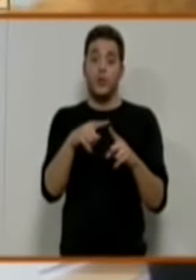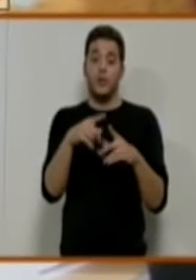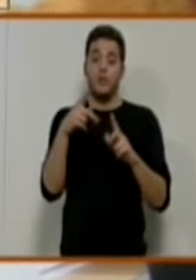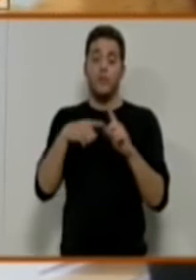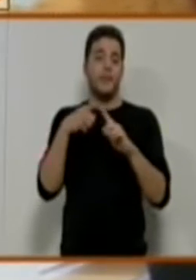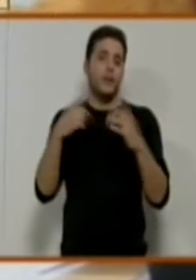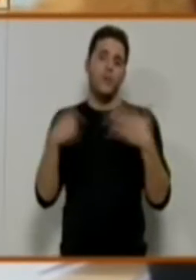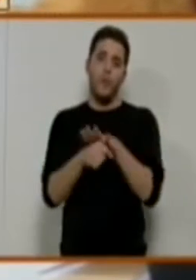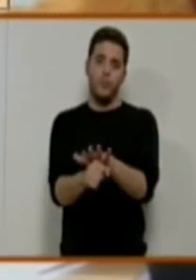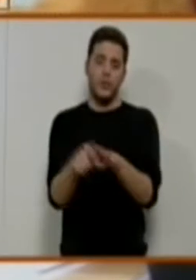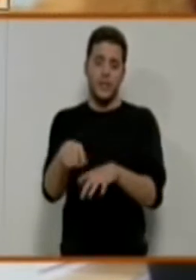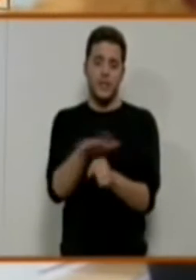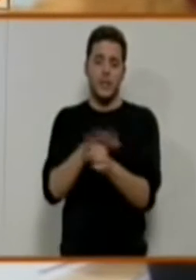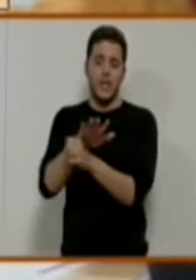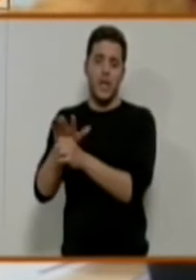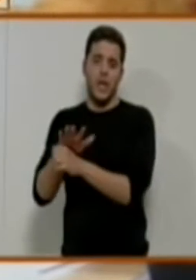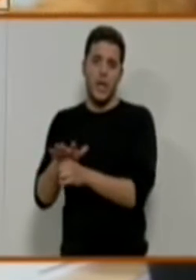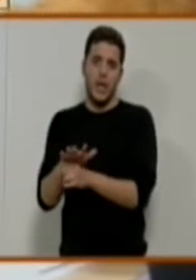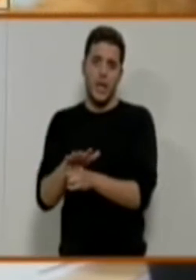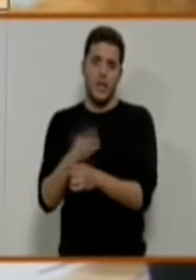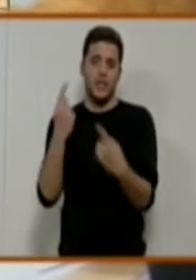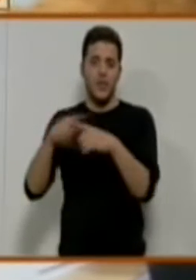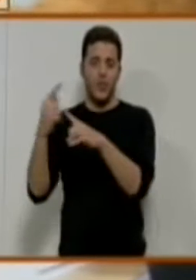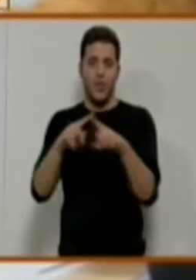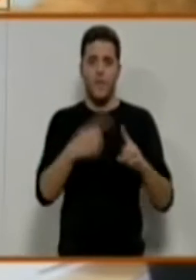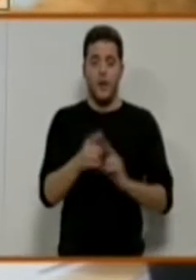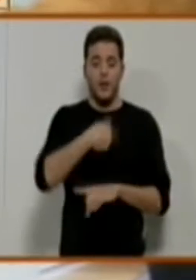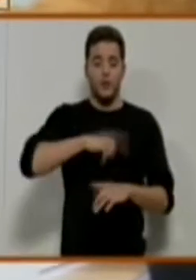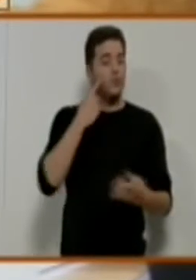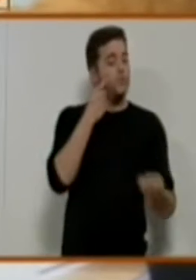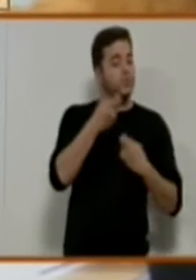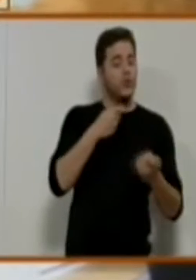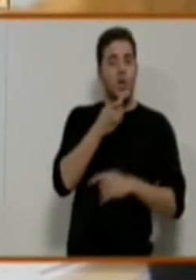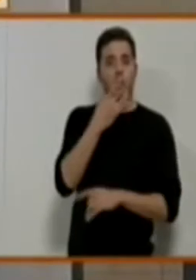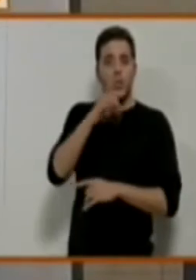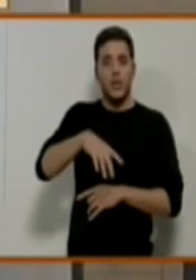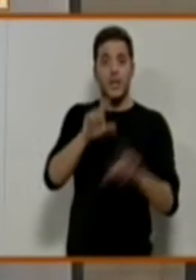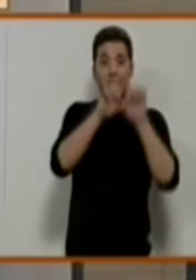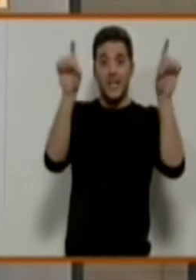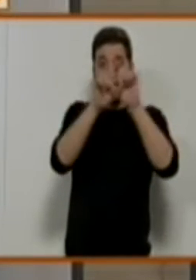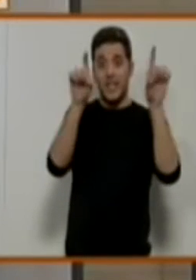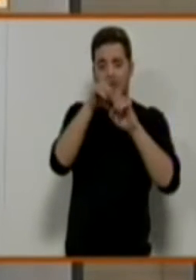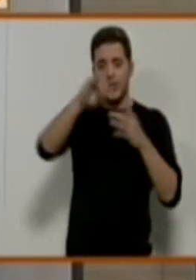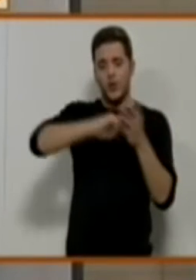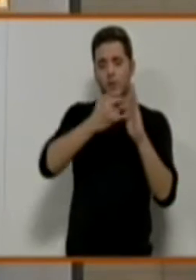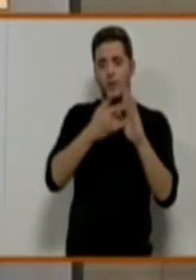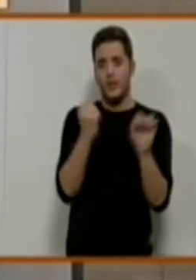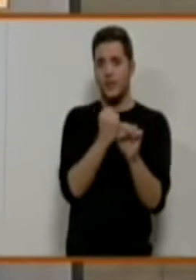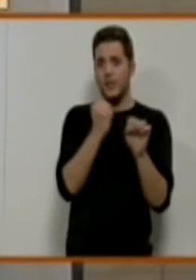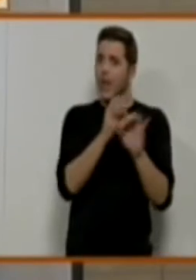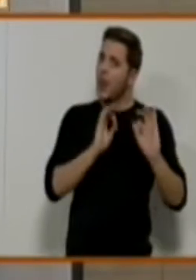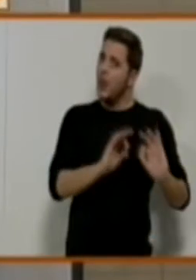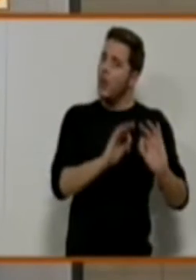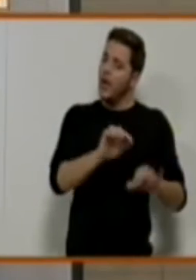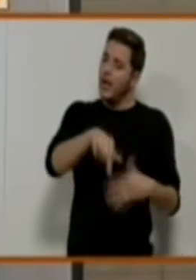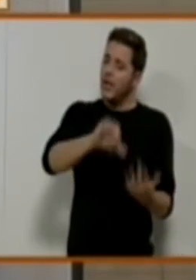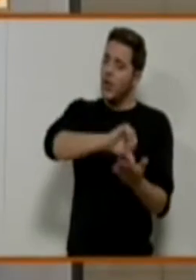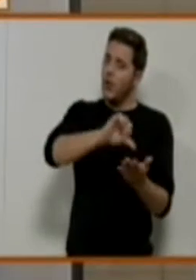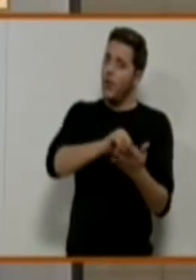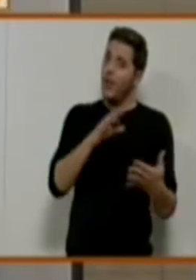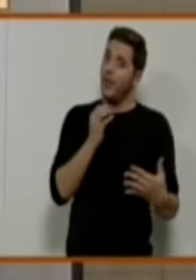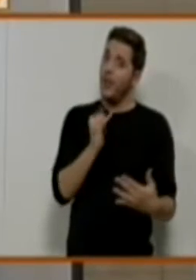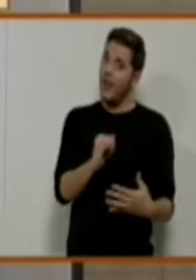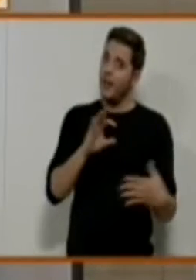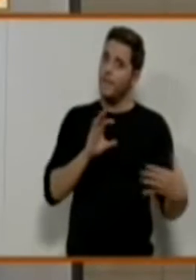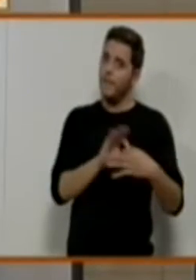de inclusión en colaboración y coordinación con las entidades que tienen proyectos de empleo específicos en la ciudad, que son